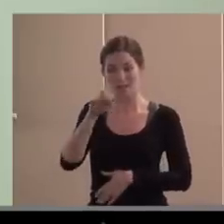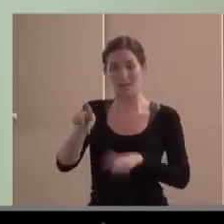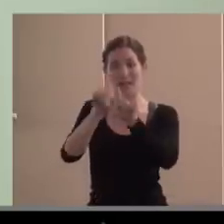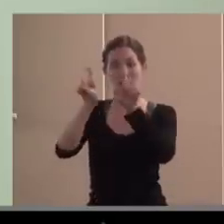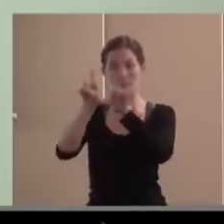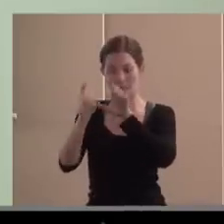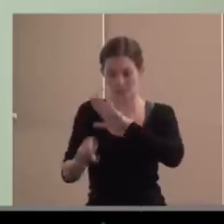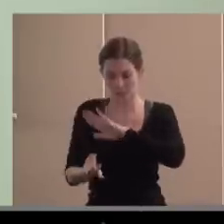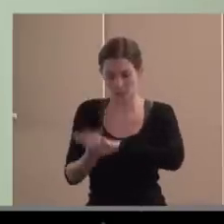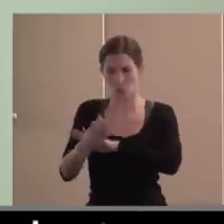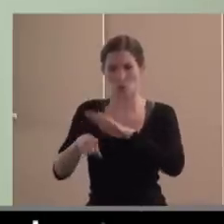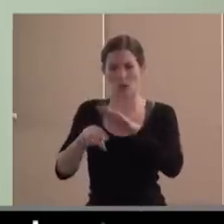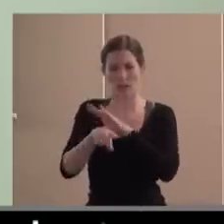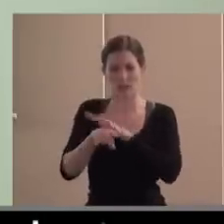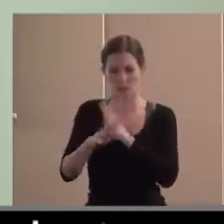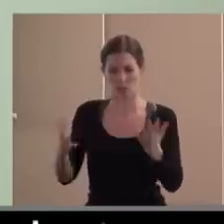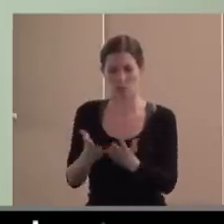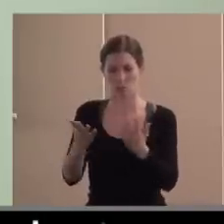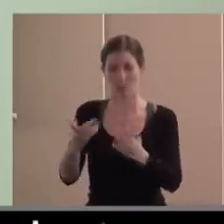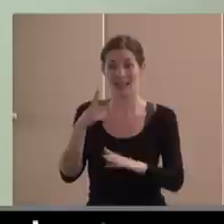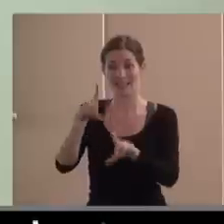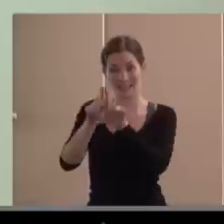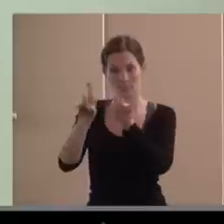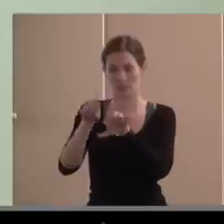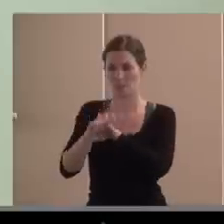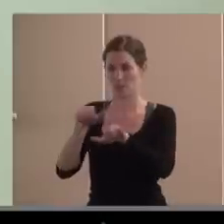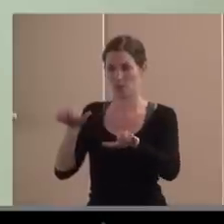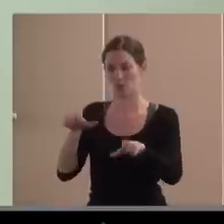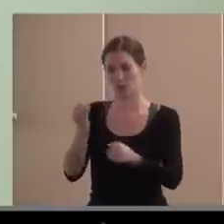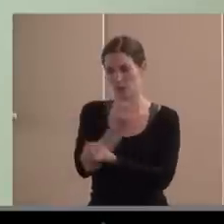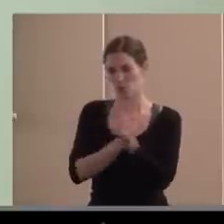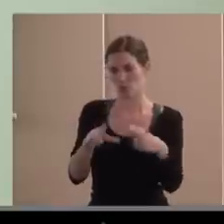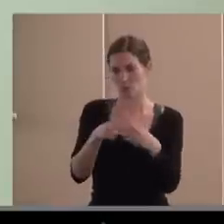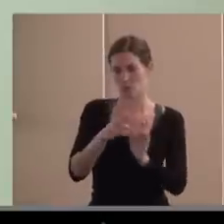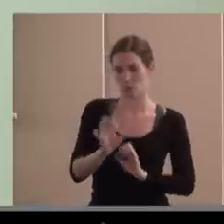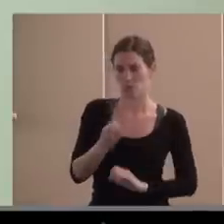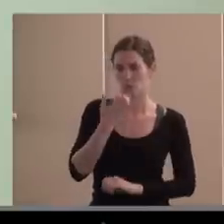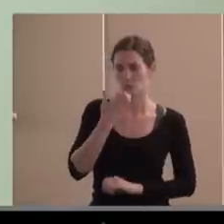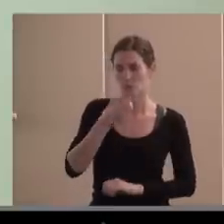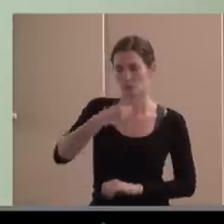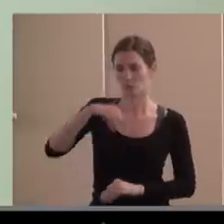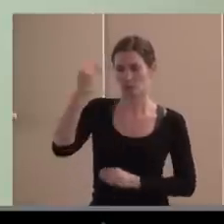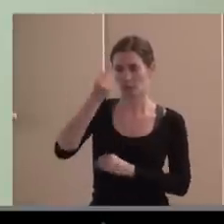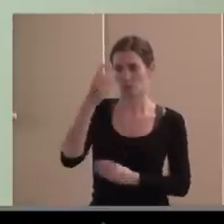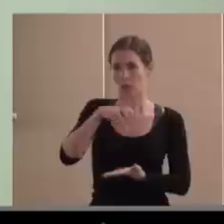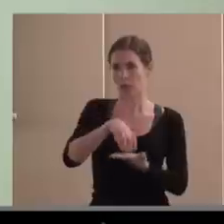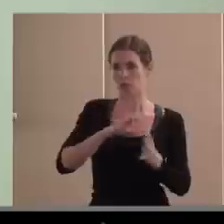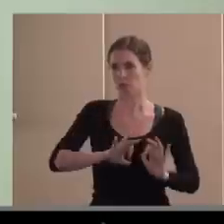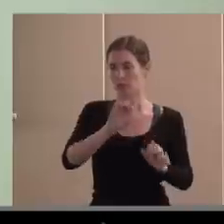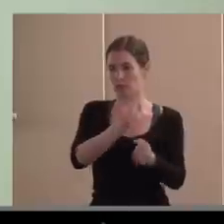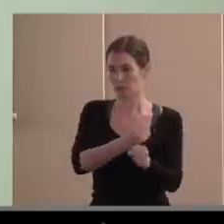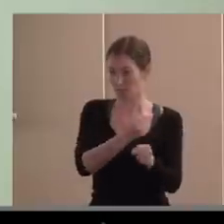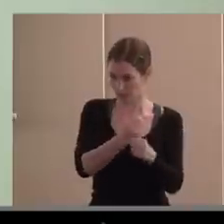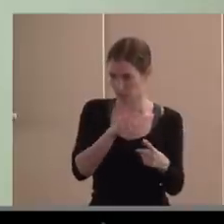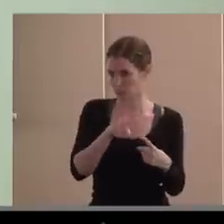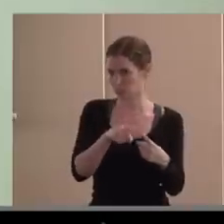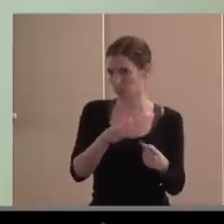Empresas que pueden ser de economía social, la mayor parte, si pensamos, por ejemplo, en los centros especiales de empleo, en esas empresas de